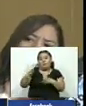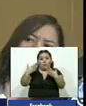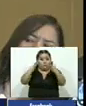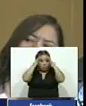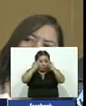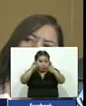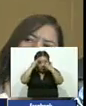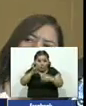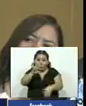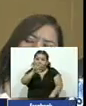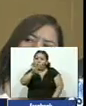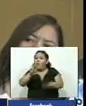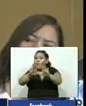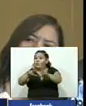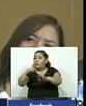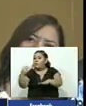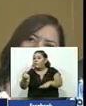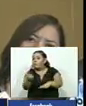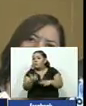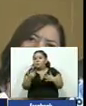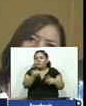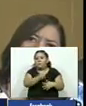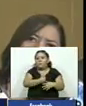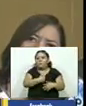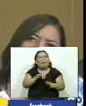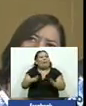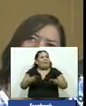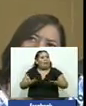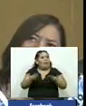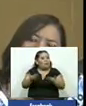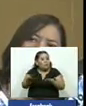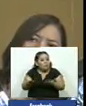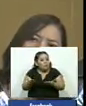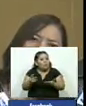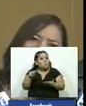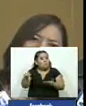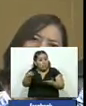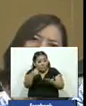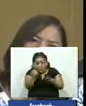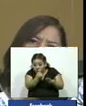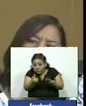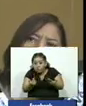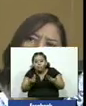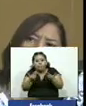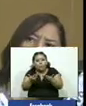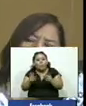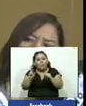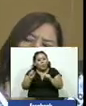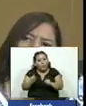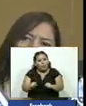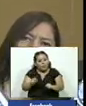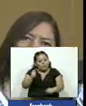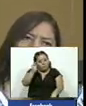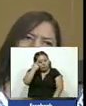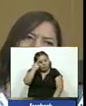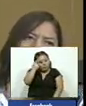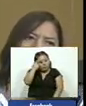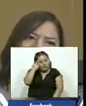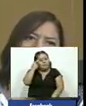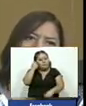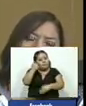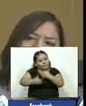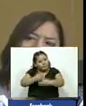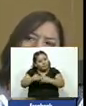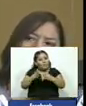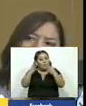pacientes víctimas de violencia básicamente lo que se les brinda son herramientas para que ellos puedan procesar el trauma que han vivido y